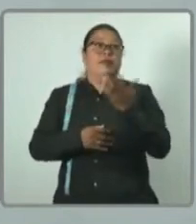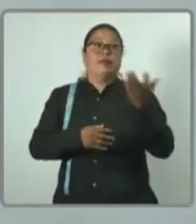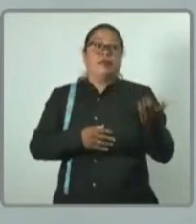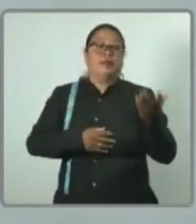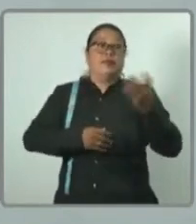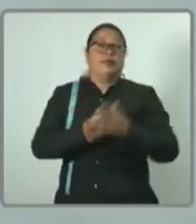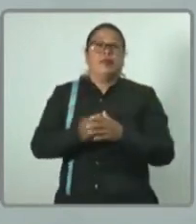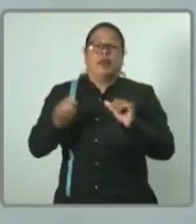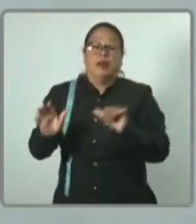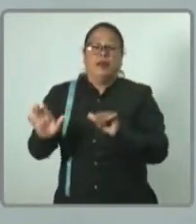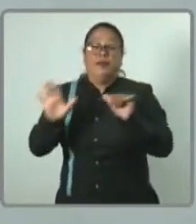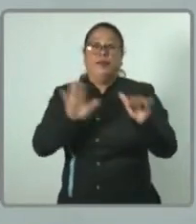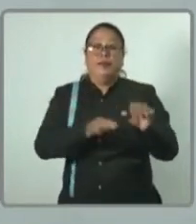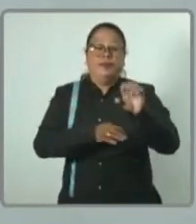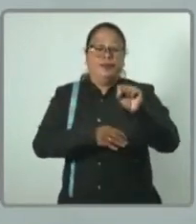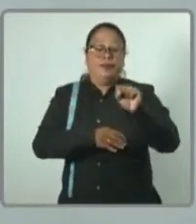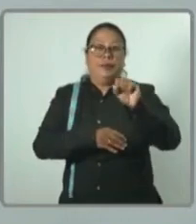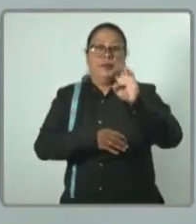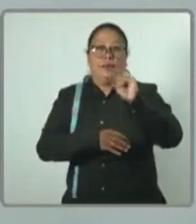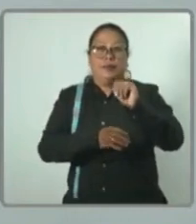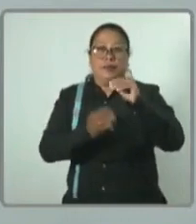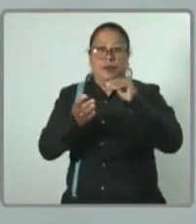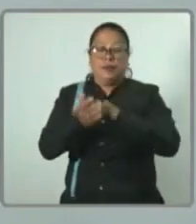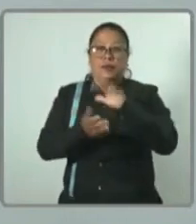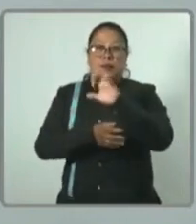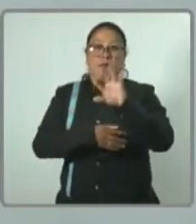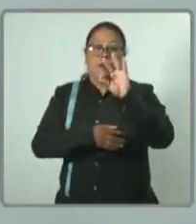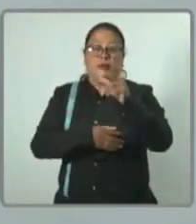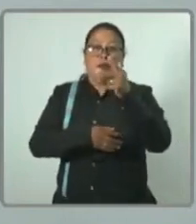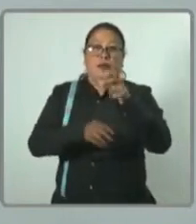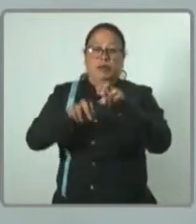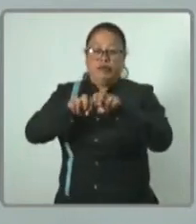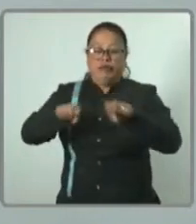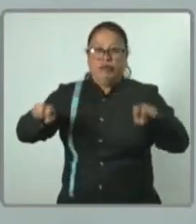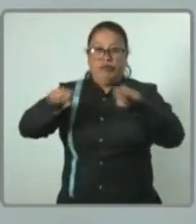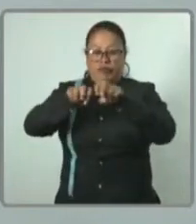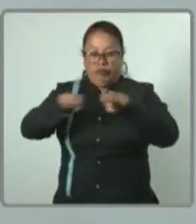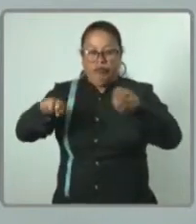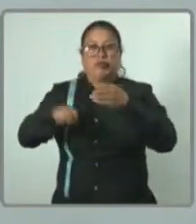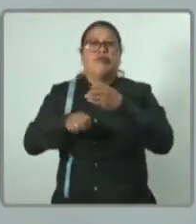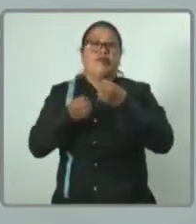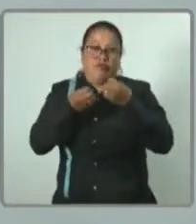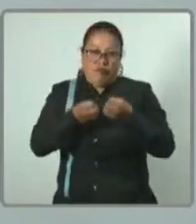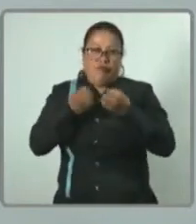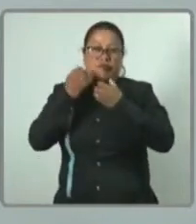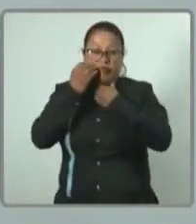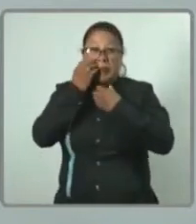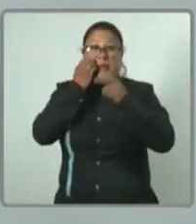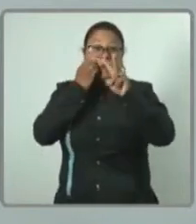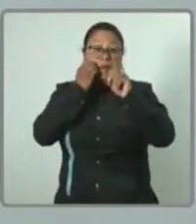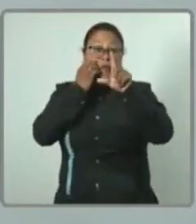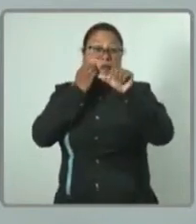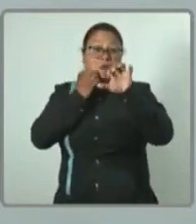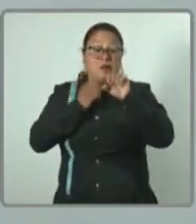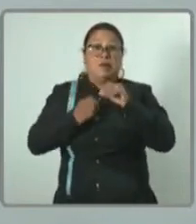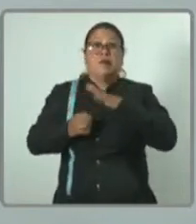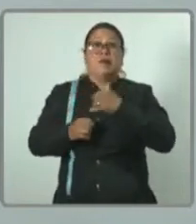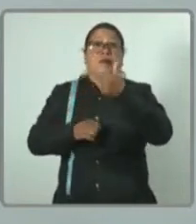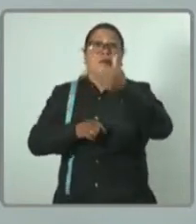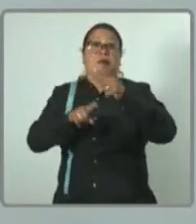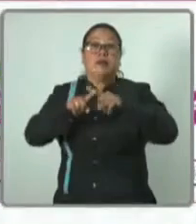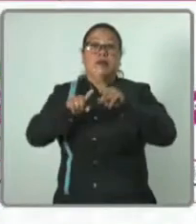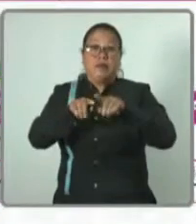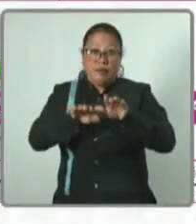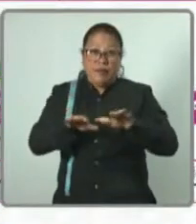en 669.548 asientos ocupados. Actualmente, Volaris cuenta con seis rutas